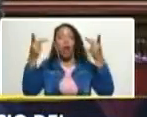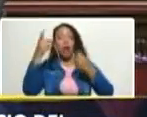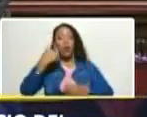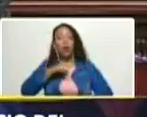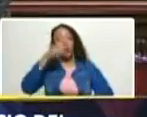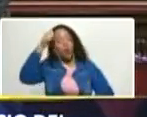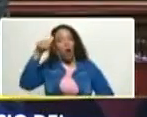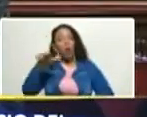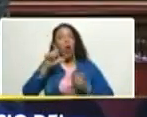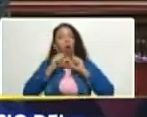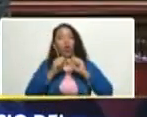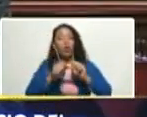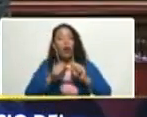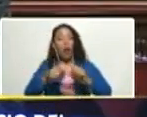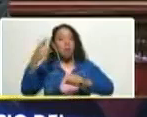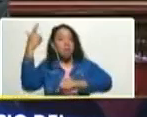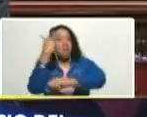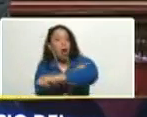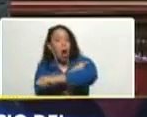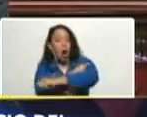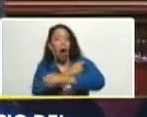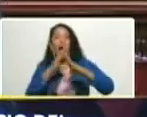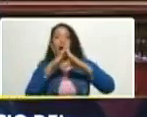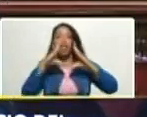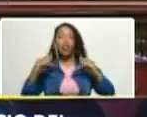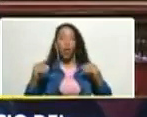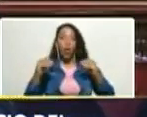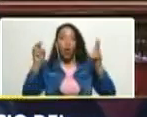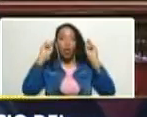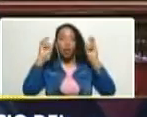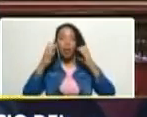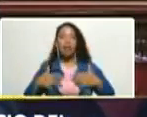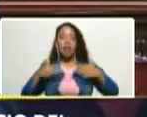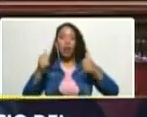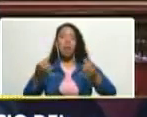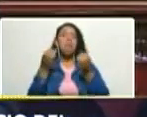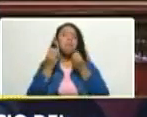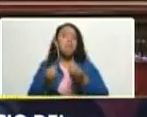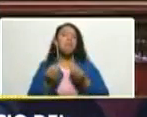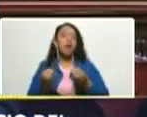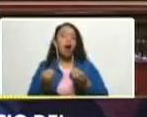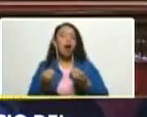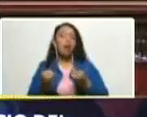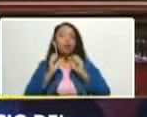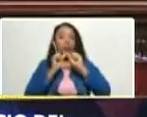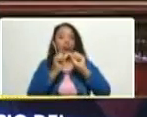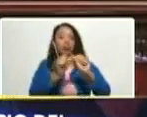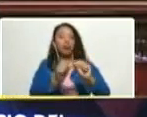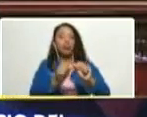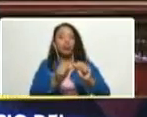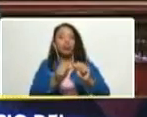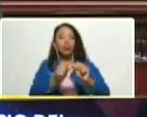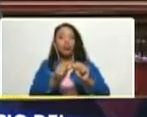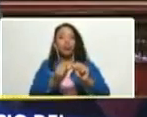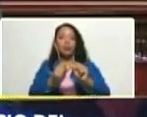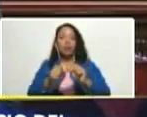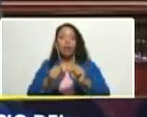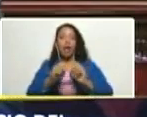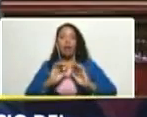y continuar la vacunación y todos los elementos sanitarios para mantener a raya el COVID